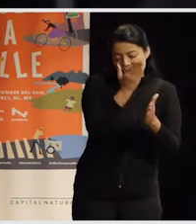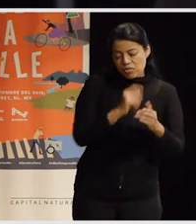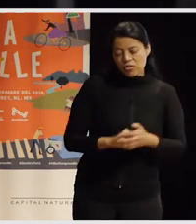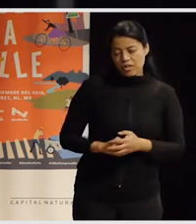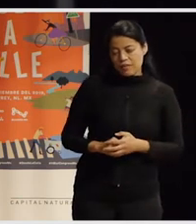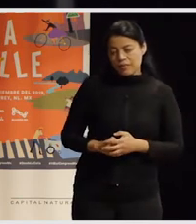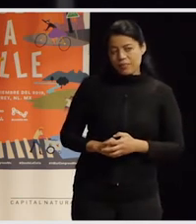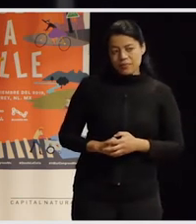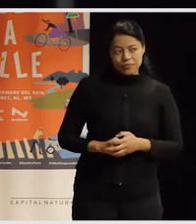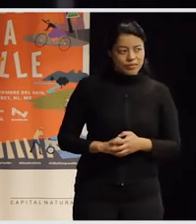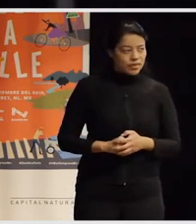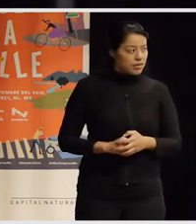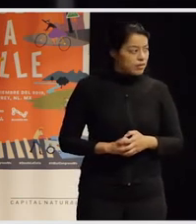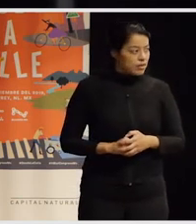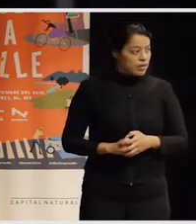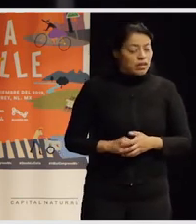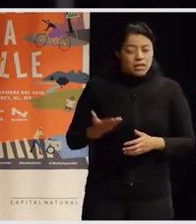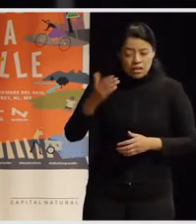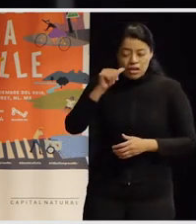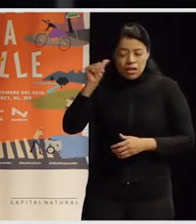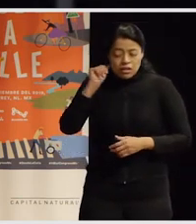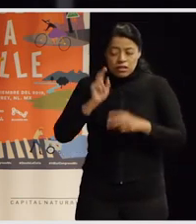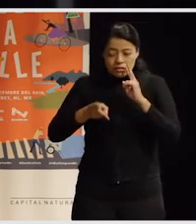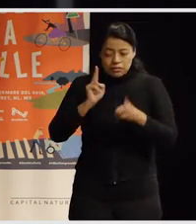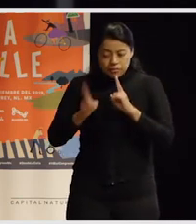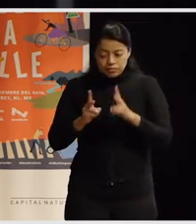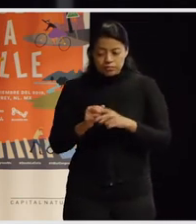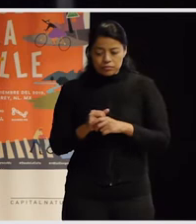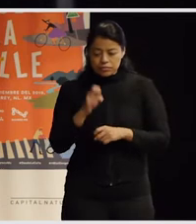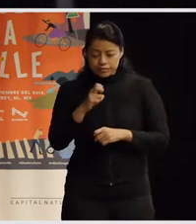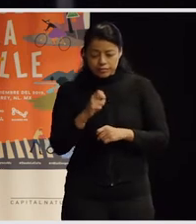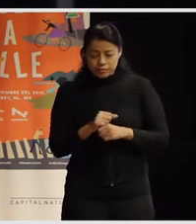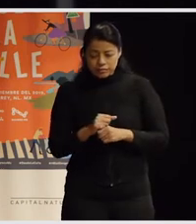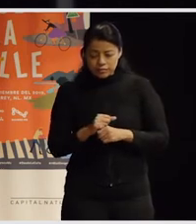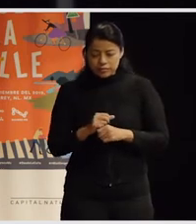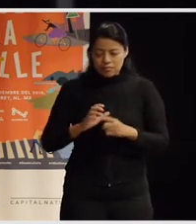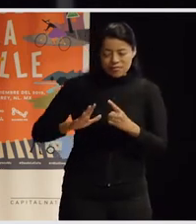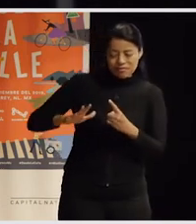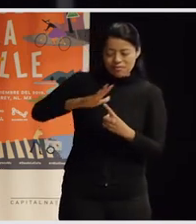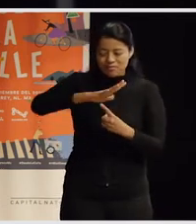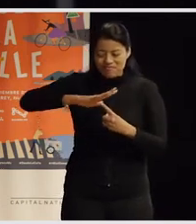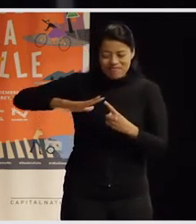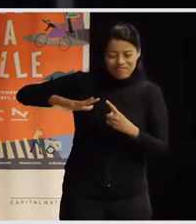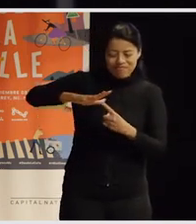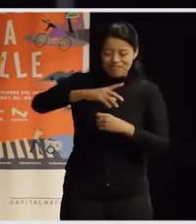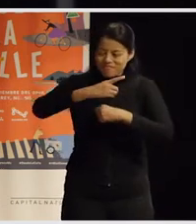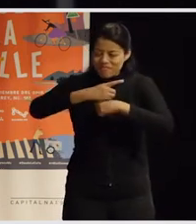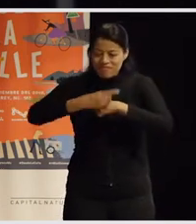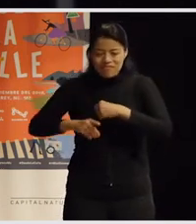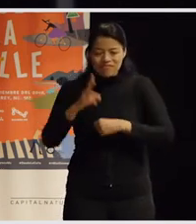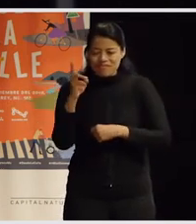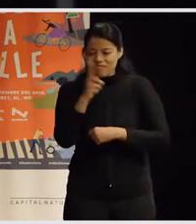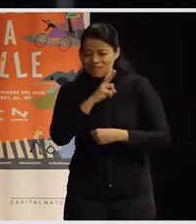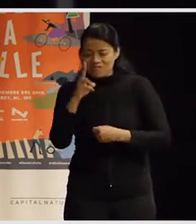Muchísimas gracias, justo ayer estábamos conversando sobre esto de la crisis climática y cómo, pues